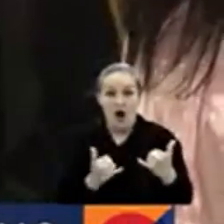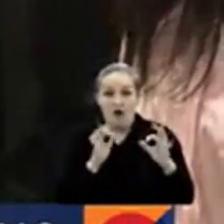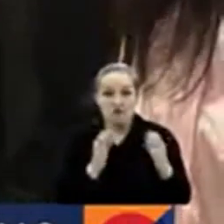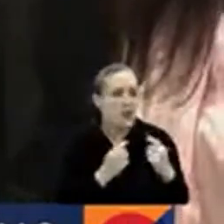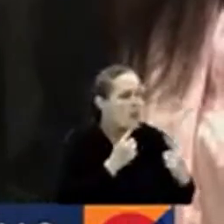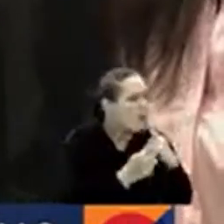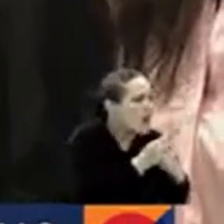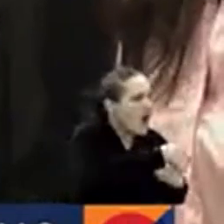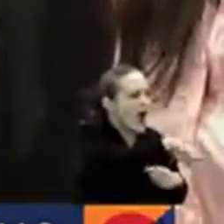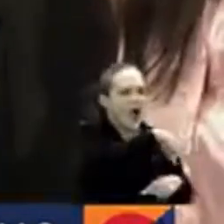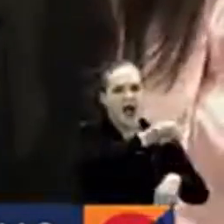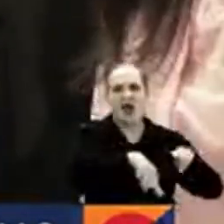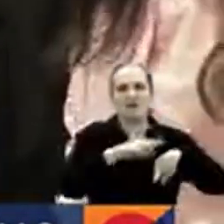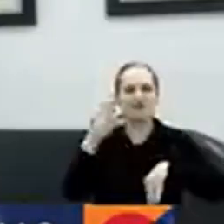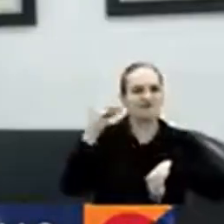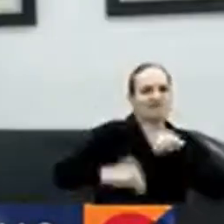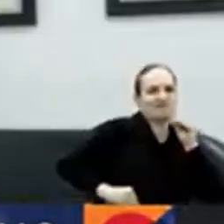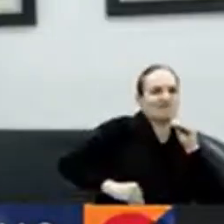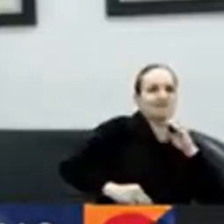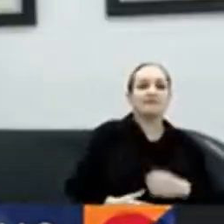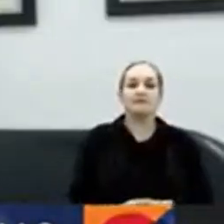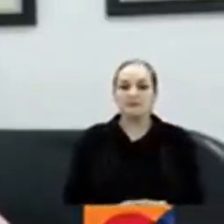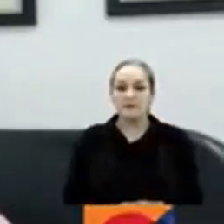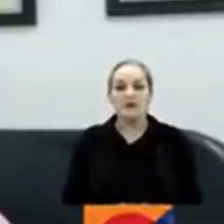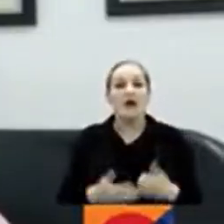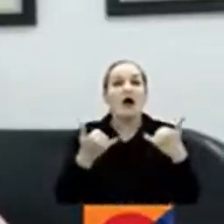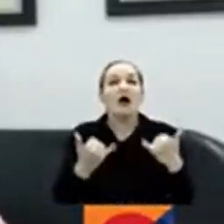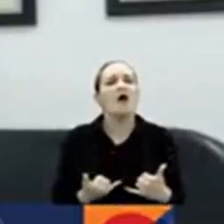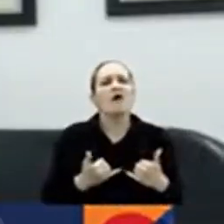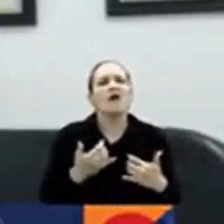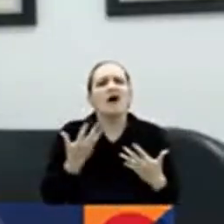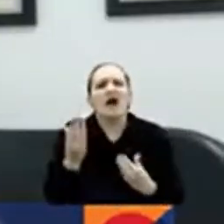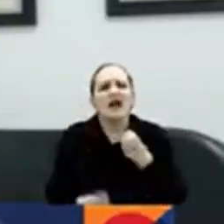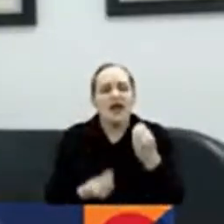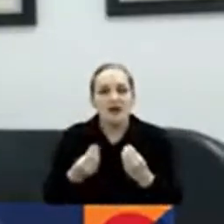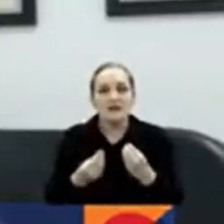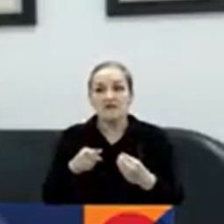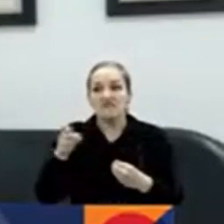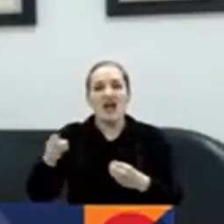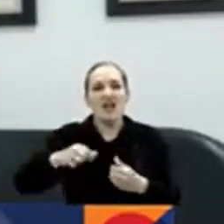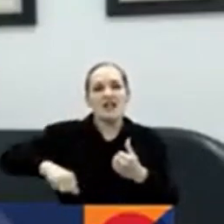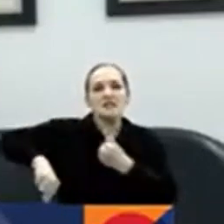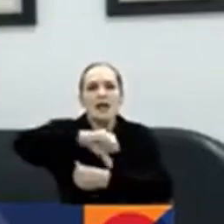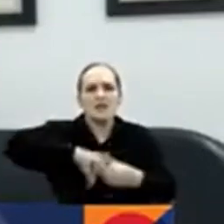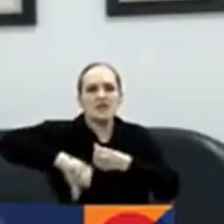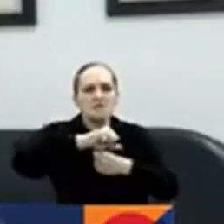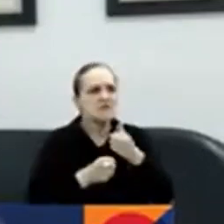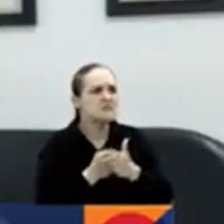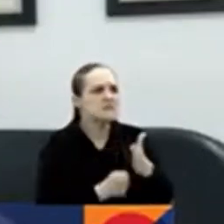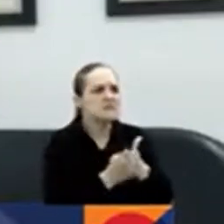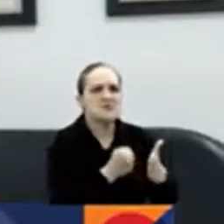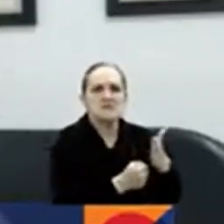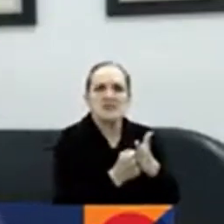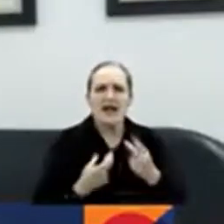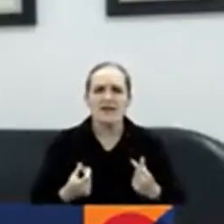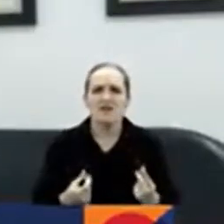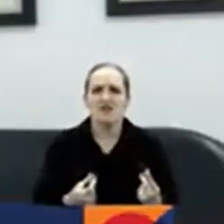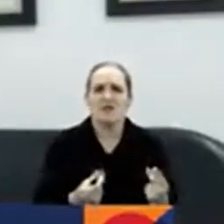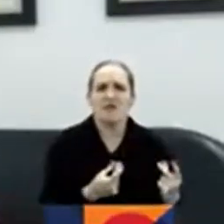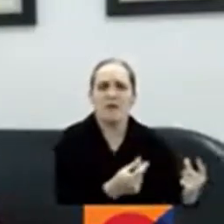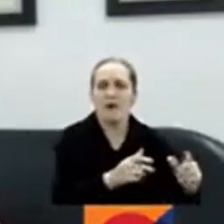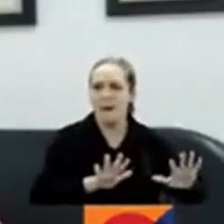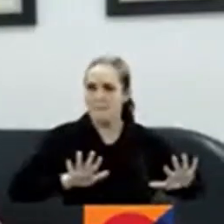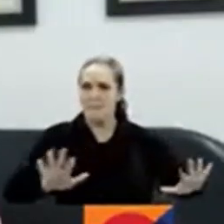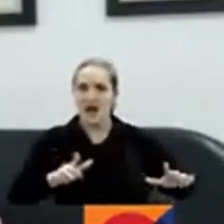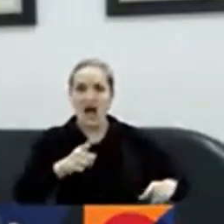con el respaldo de algunos partidos. Por ende, lo que están haciendo es tramitar a cupitrazo limpio, con toda la velocidad, abusando de